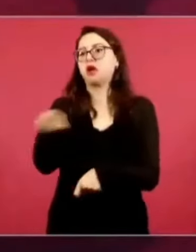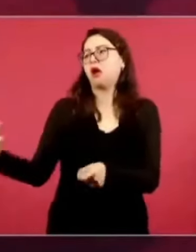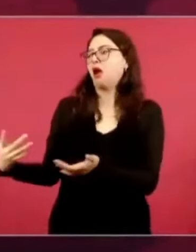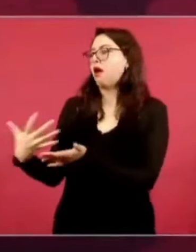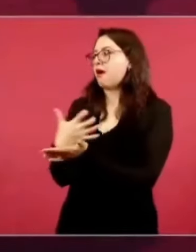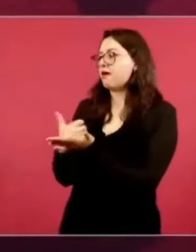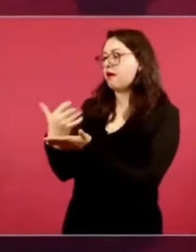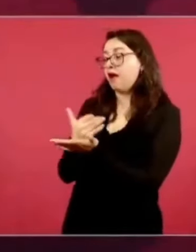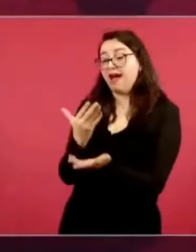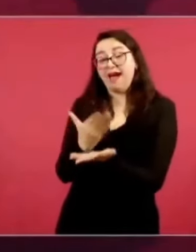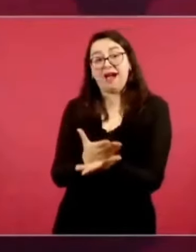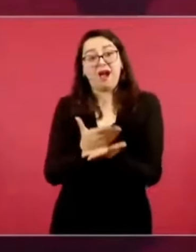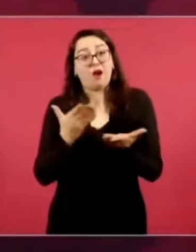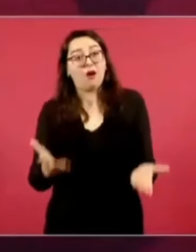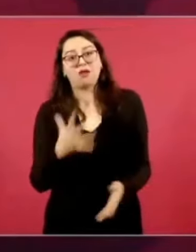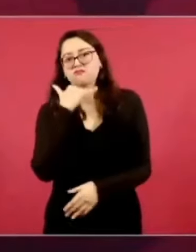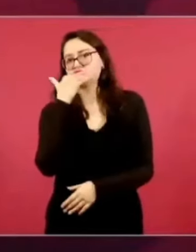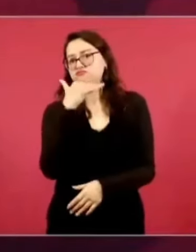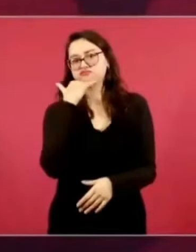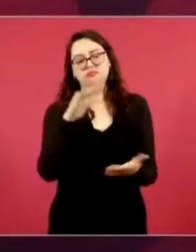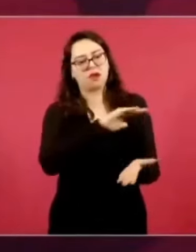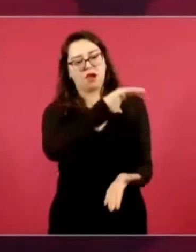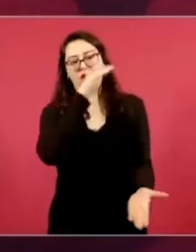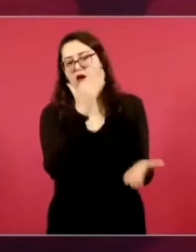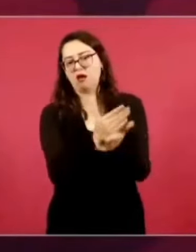entonces vienen los ataques.